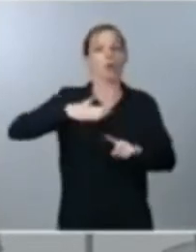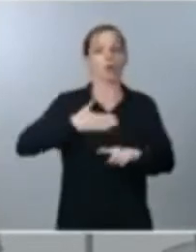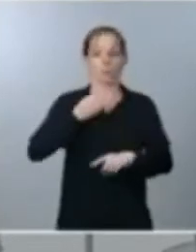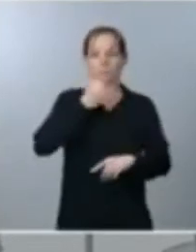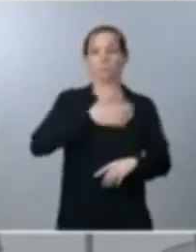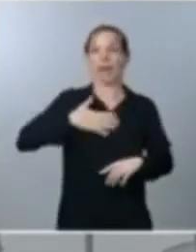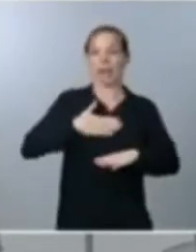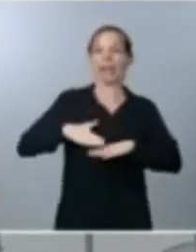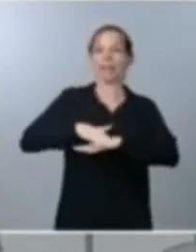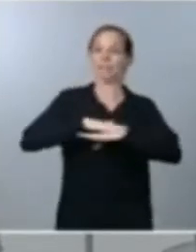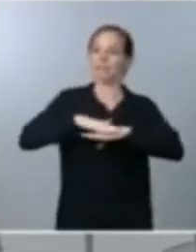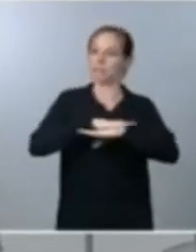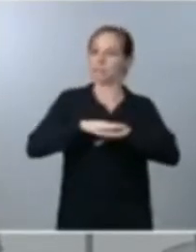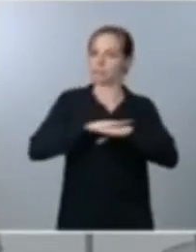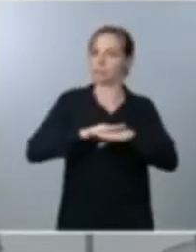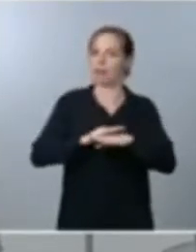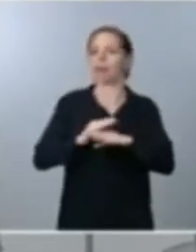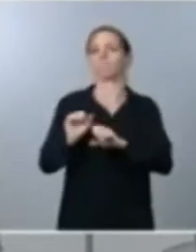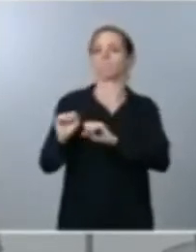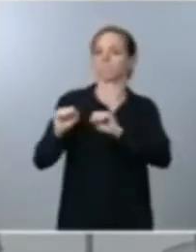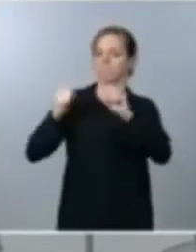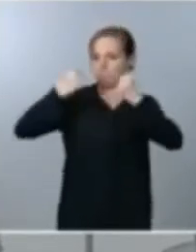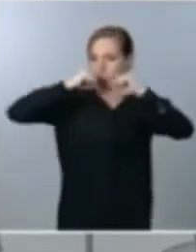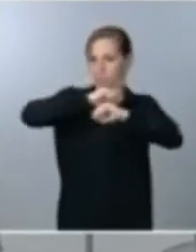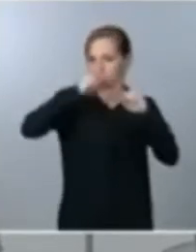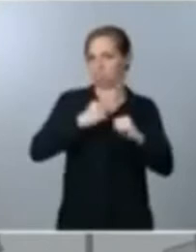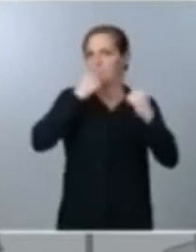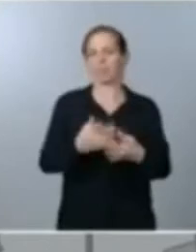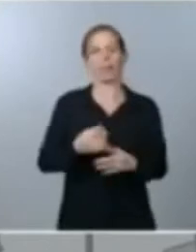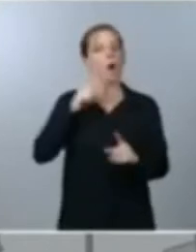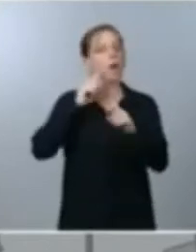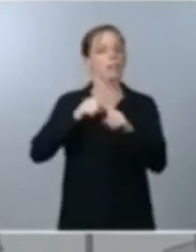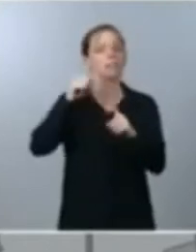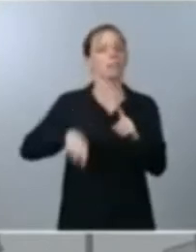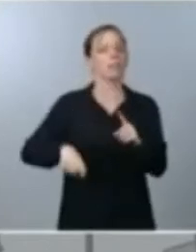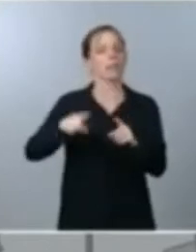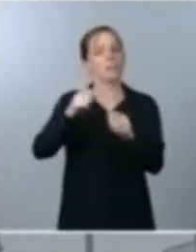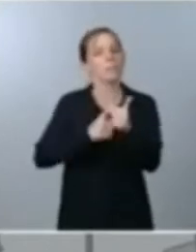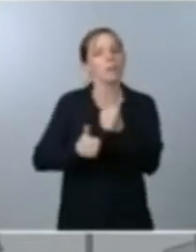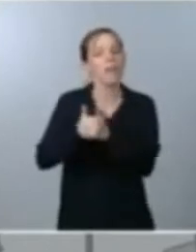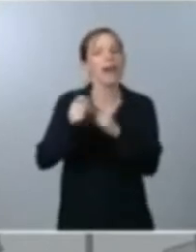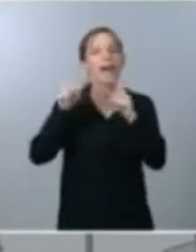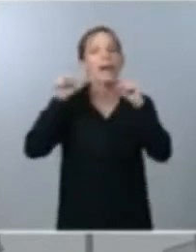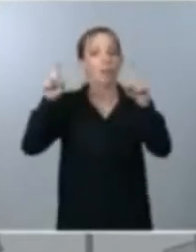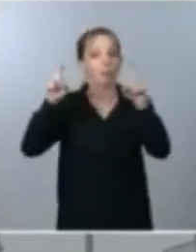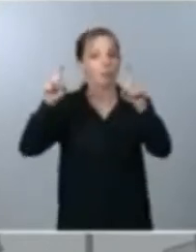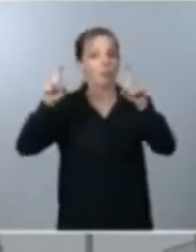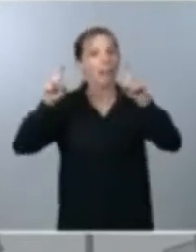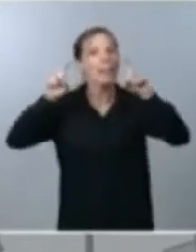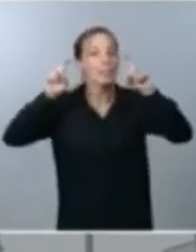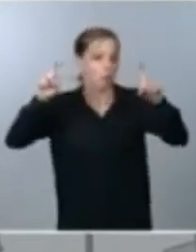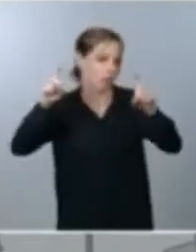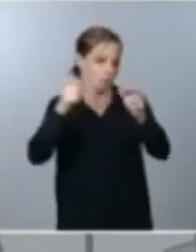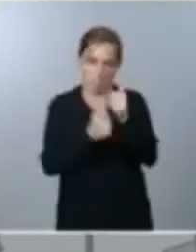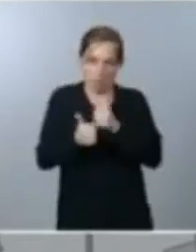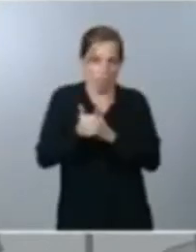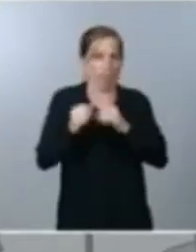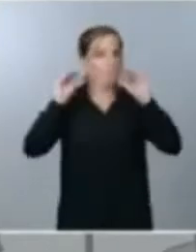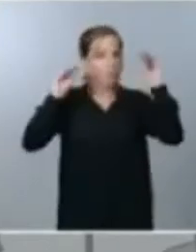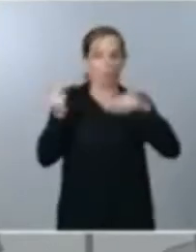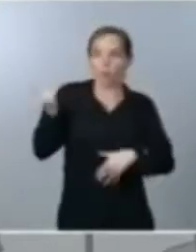economía del conocimiento que priorice la educación la educación la educación la formación profesional la ciencia y la investigación